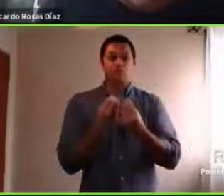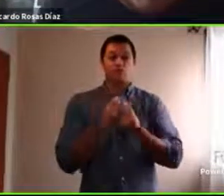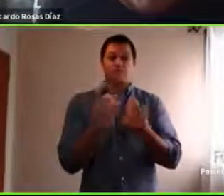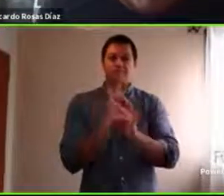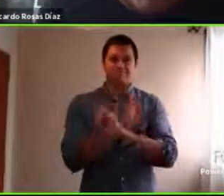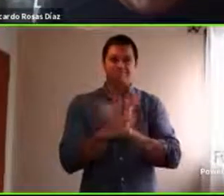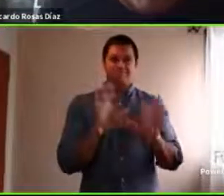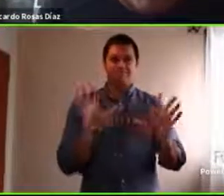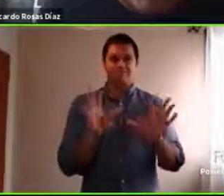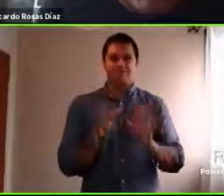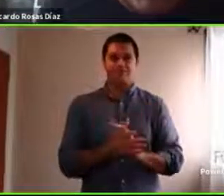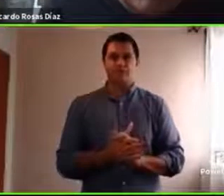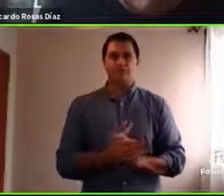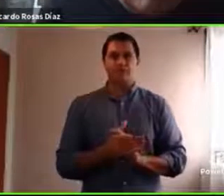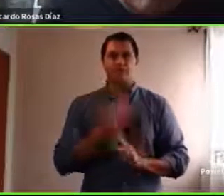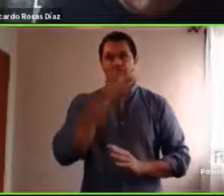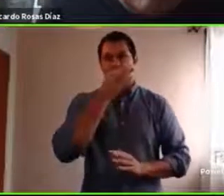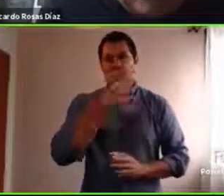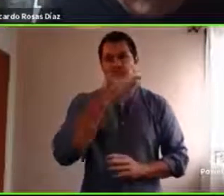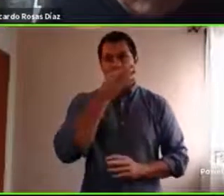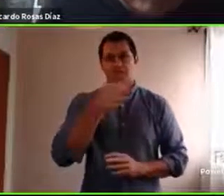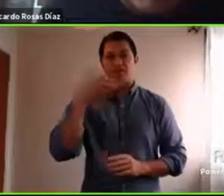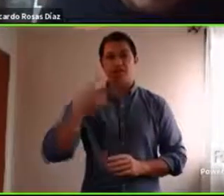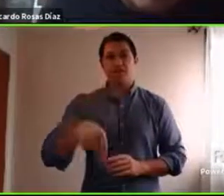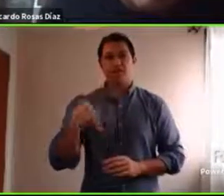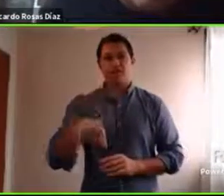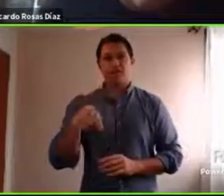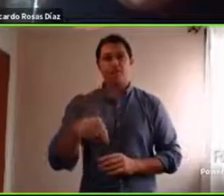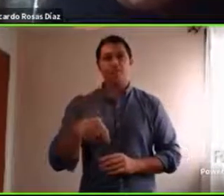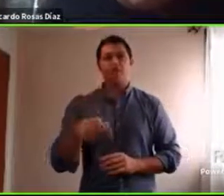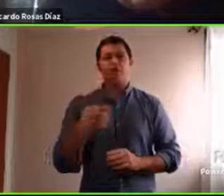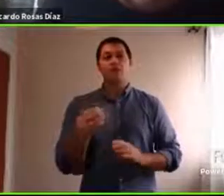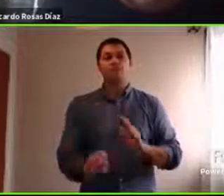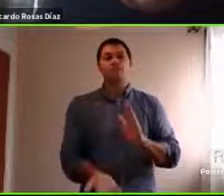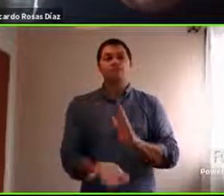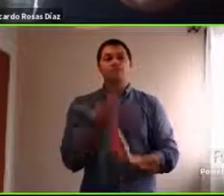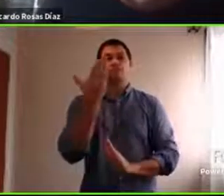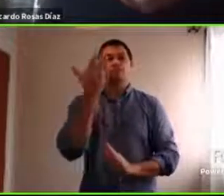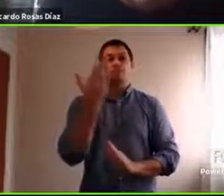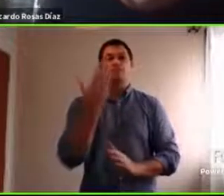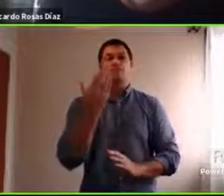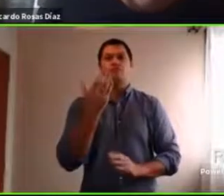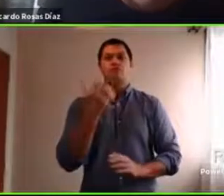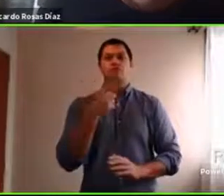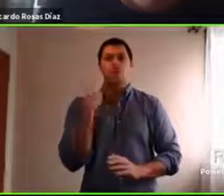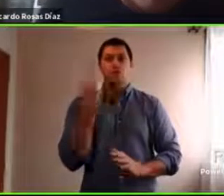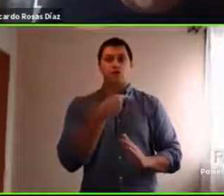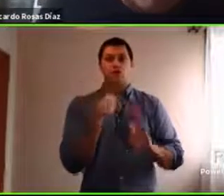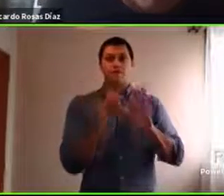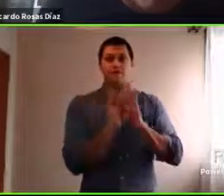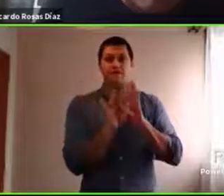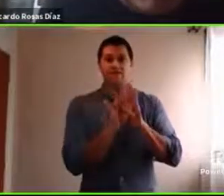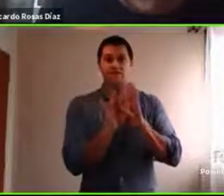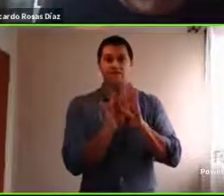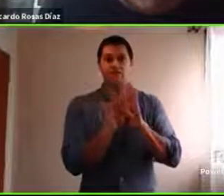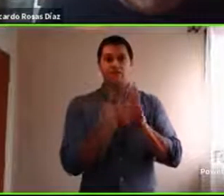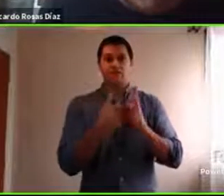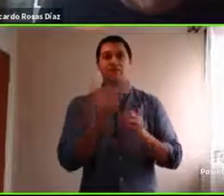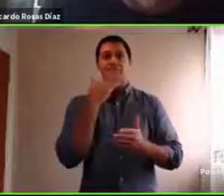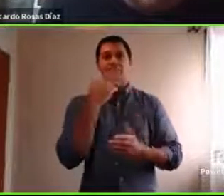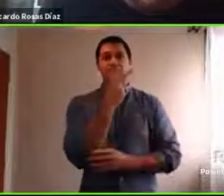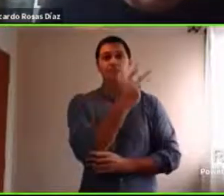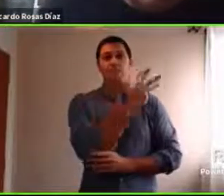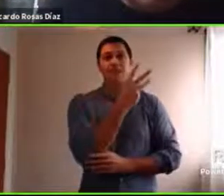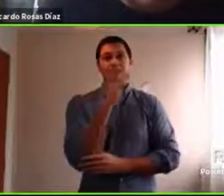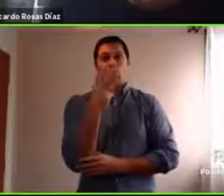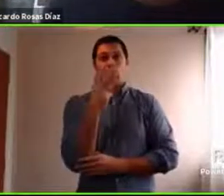contarles que esto esto va a quedar grabado en nuestro Facebook y en la página web de Sedeti así